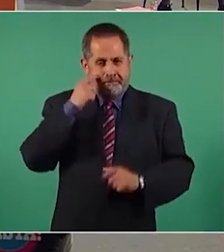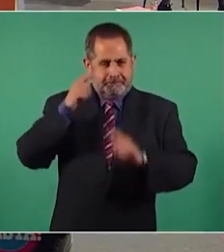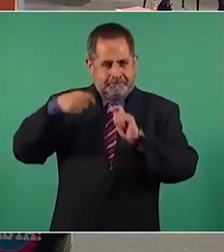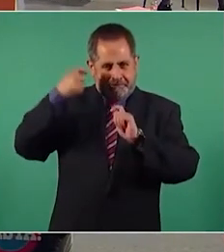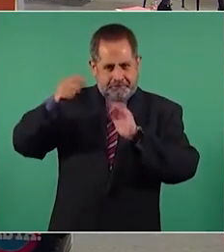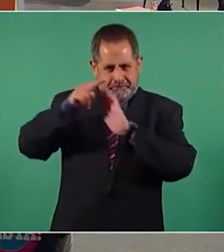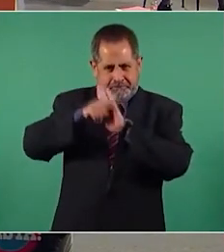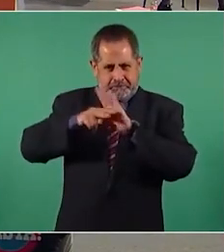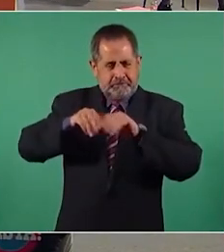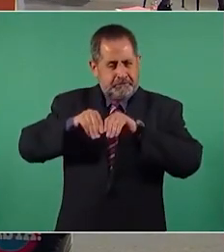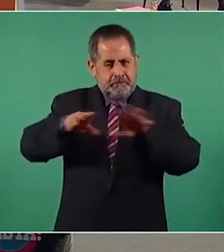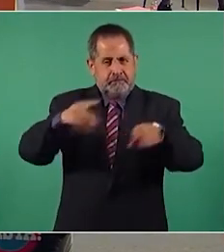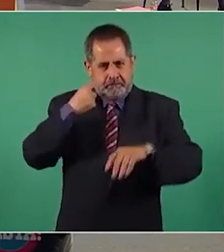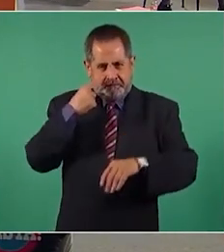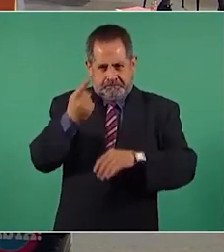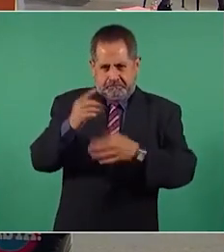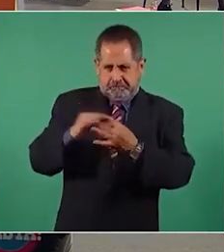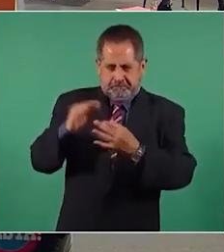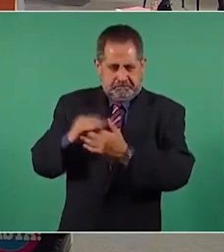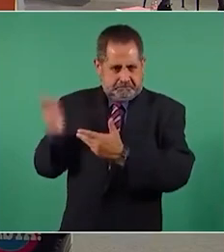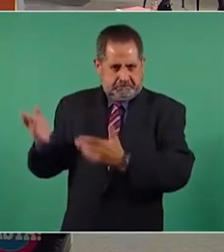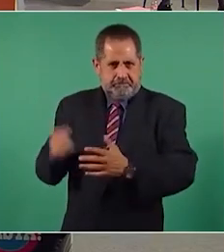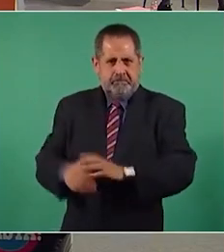donde se muestra este proceso.